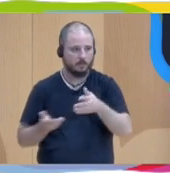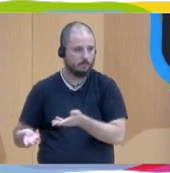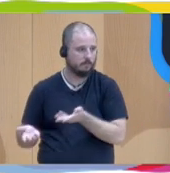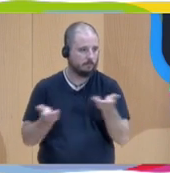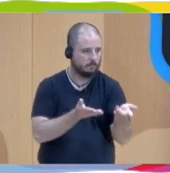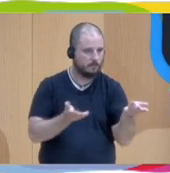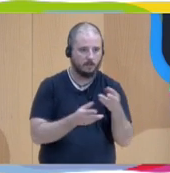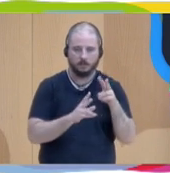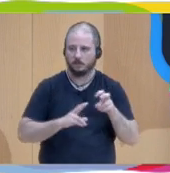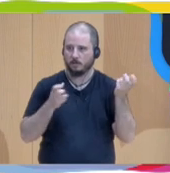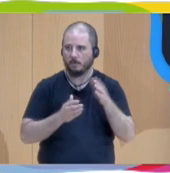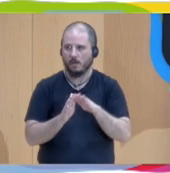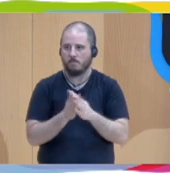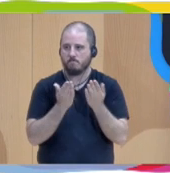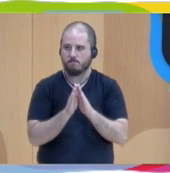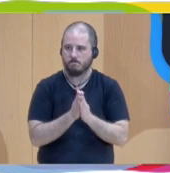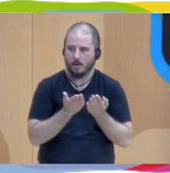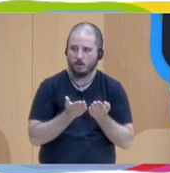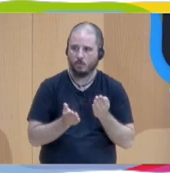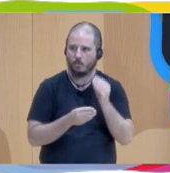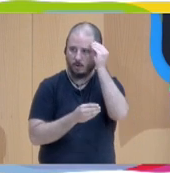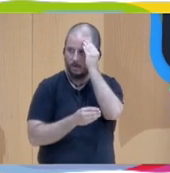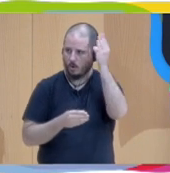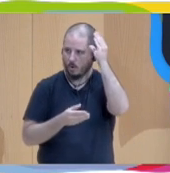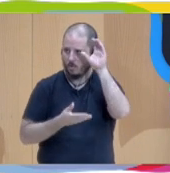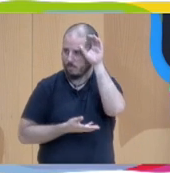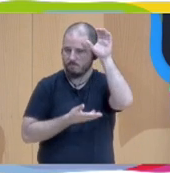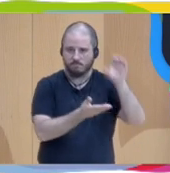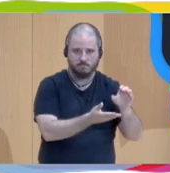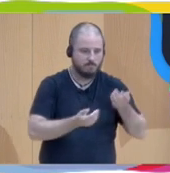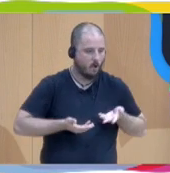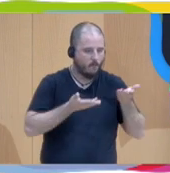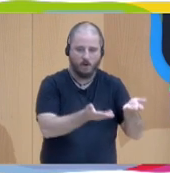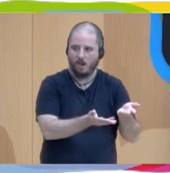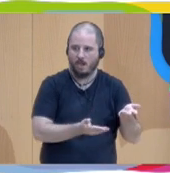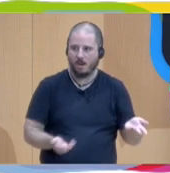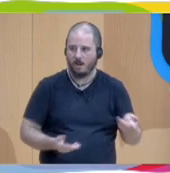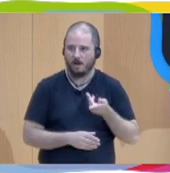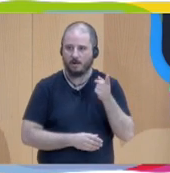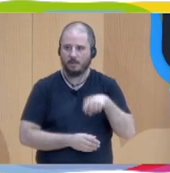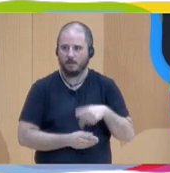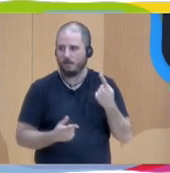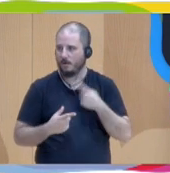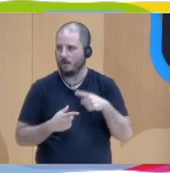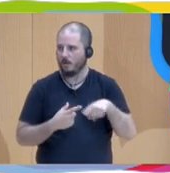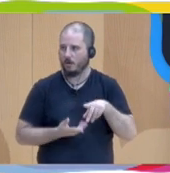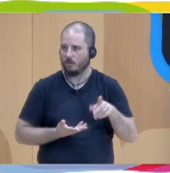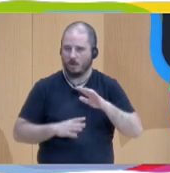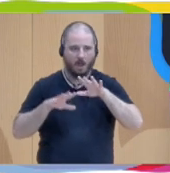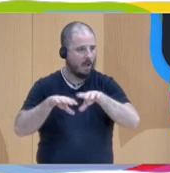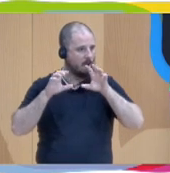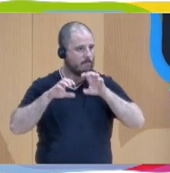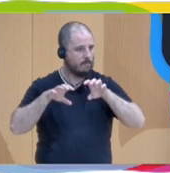con los manuales que ya tenemos traducidos, con todo el conocimiento también que hemos adquirido en la